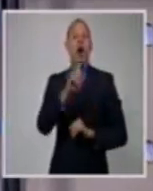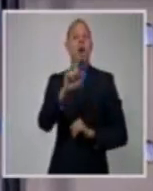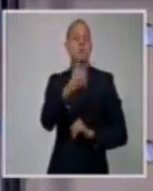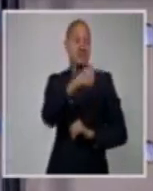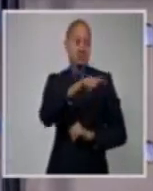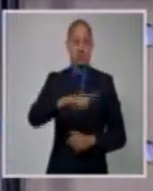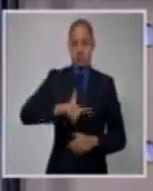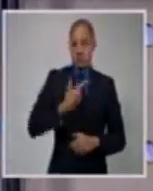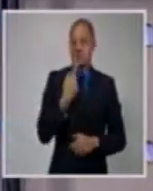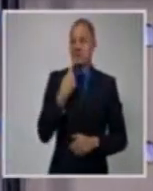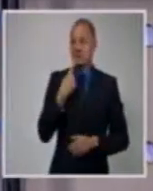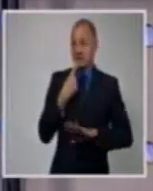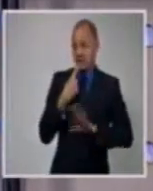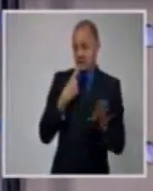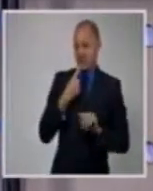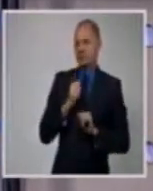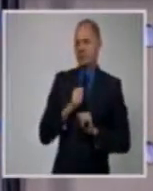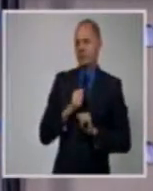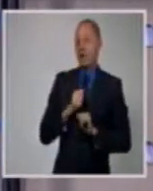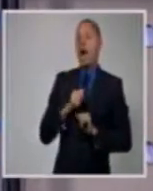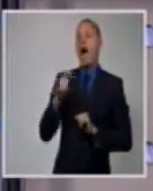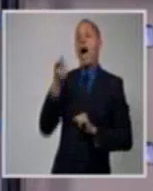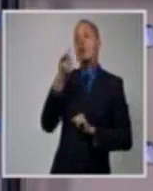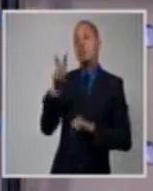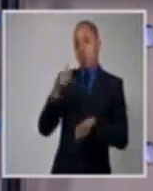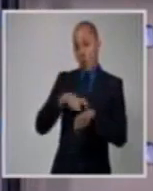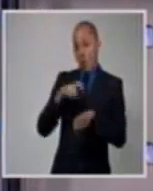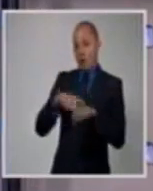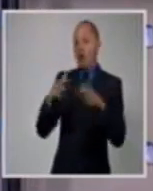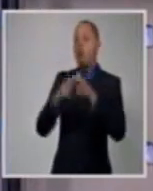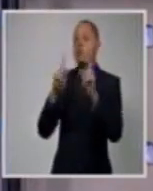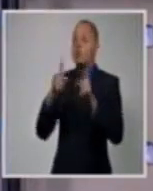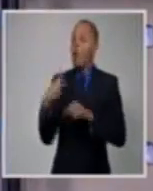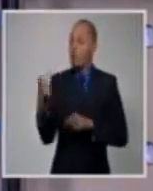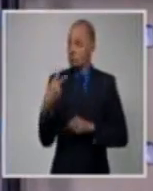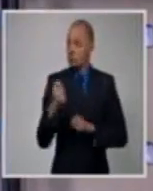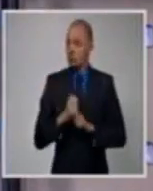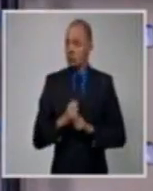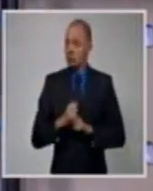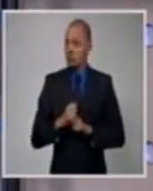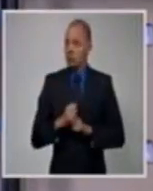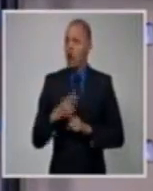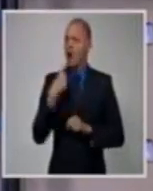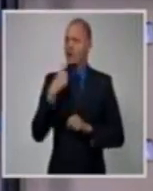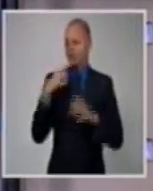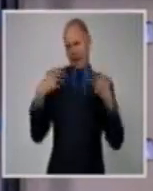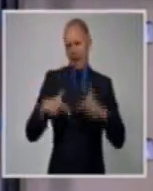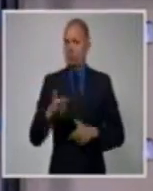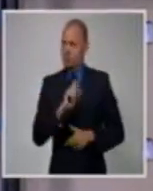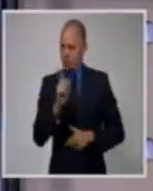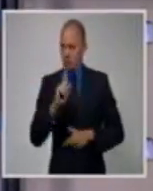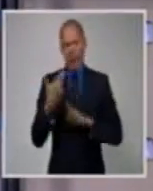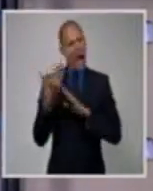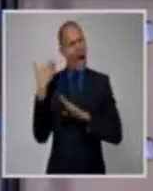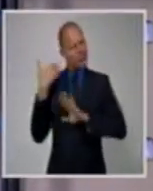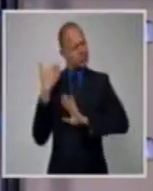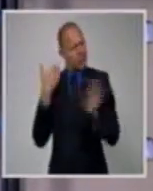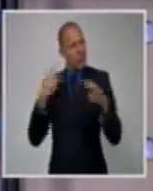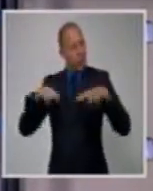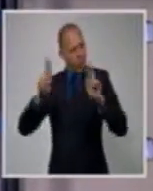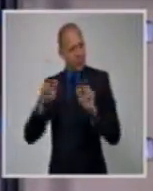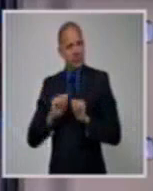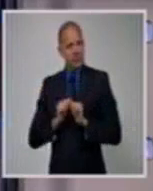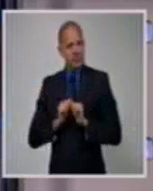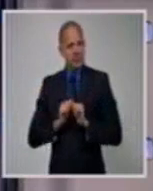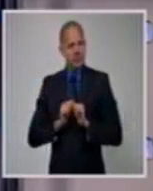sino porque ya eso estaba acordado, ustedes lo escucharon, estaba acordado desde antes. Pero ya ustedes vieron que no fueron tres personas y que la idea